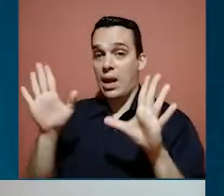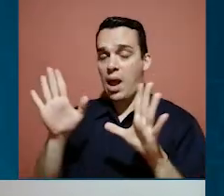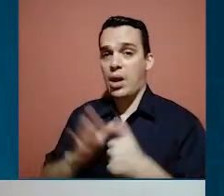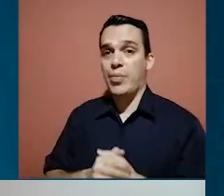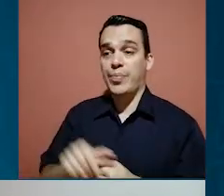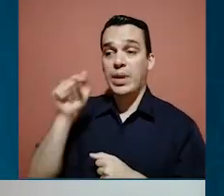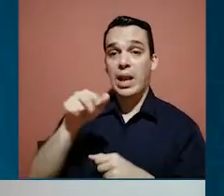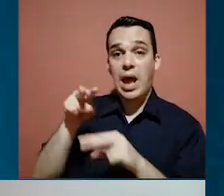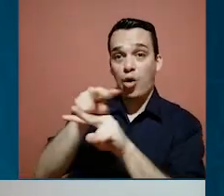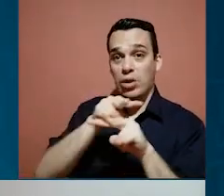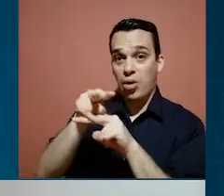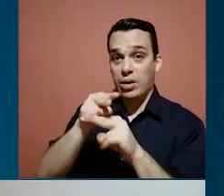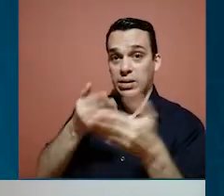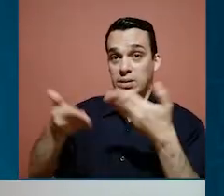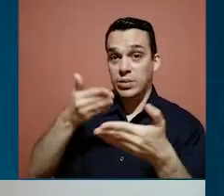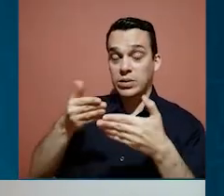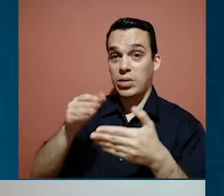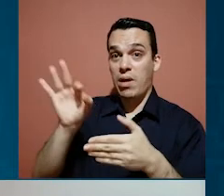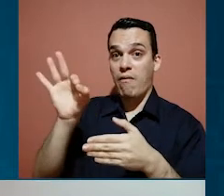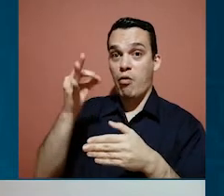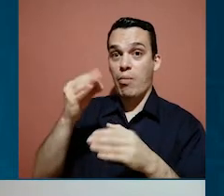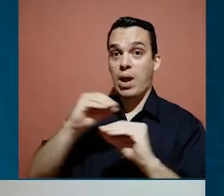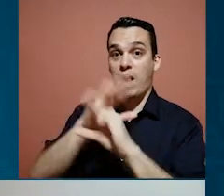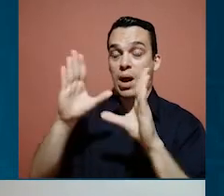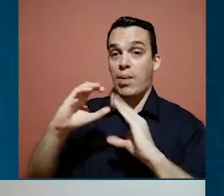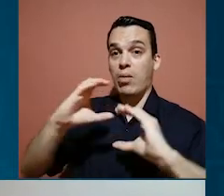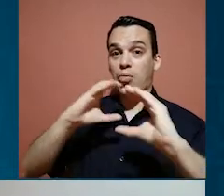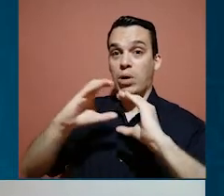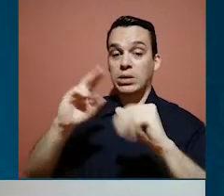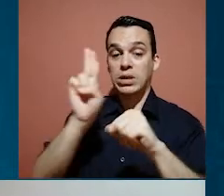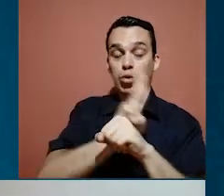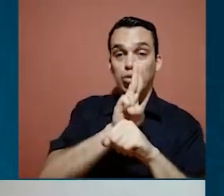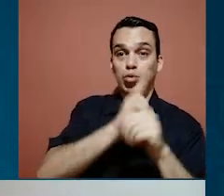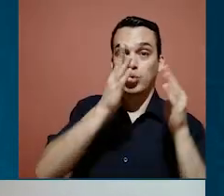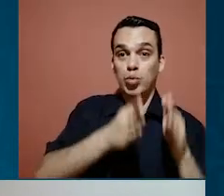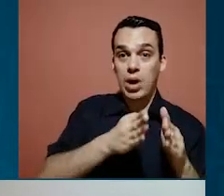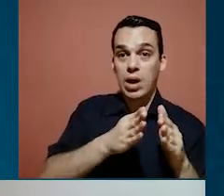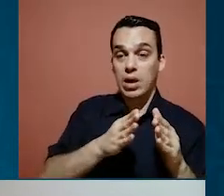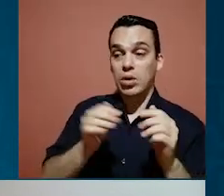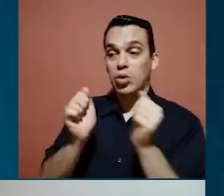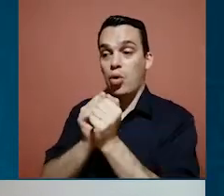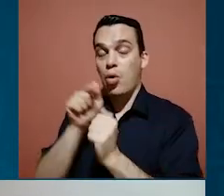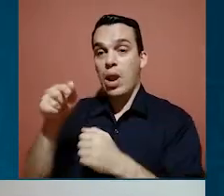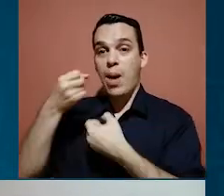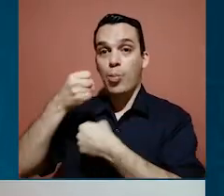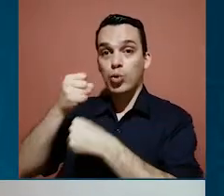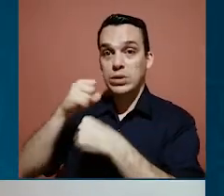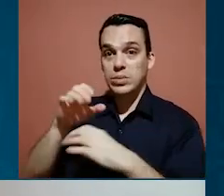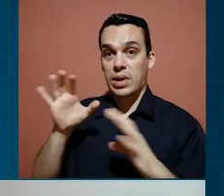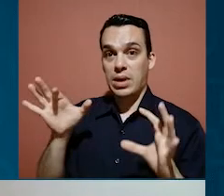Contraloría de Servicios es el canal oficial de comunicación, ¿verdad?, entre las personas usuarias y la